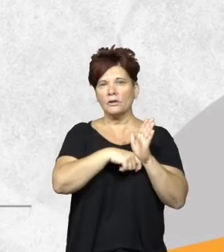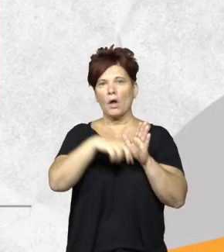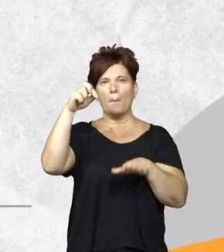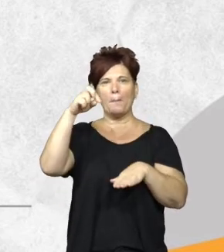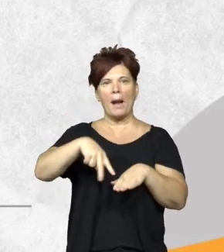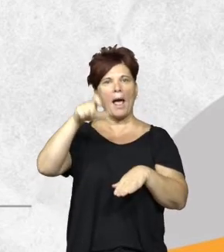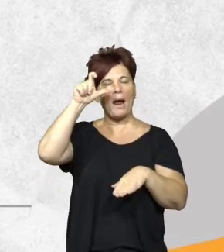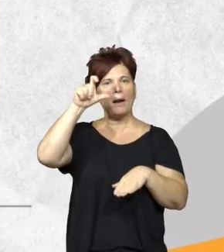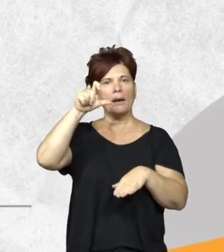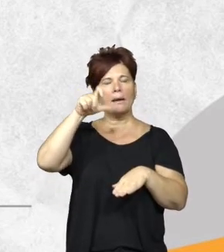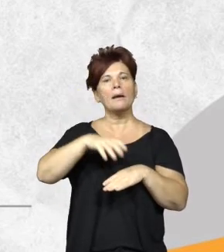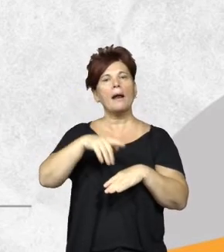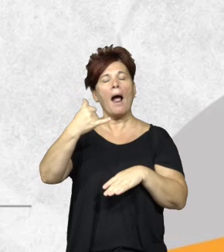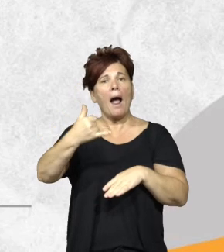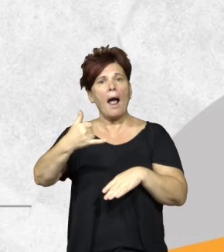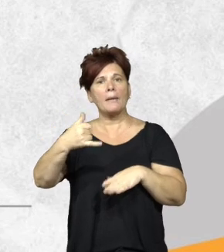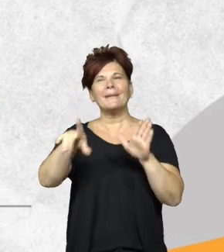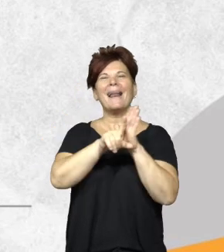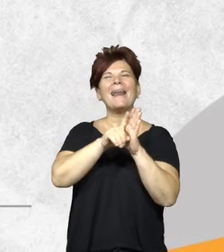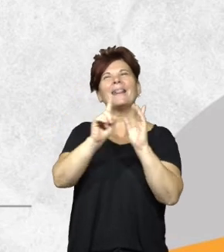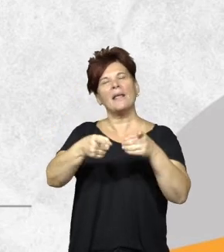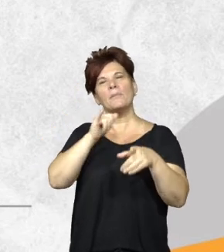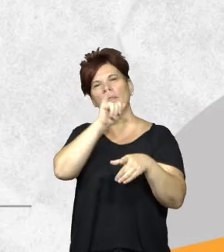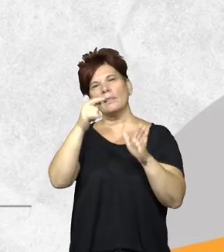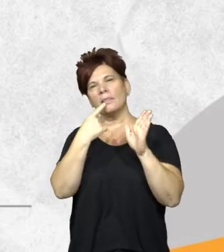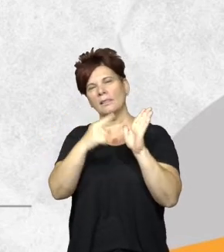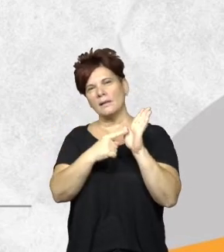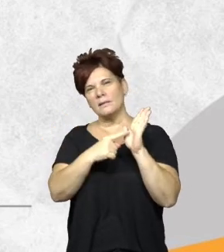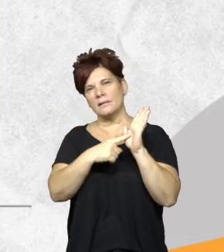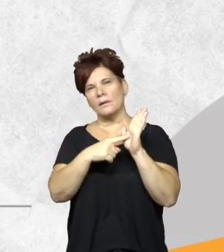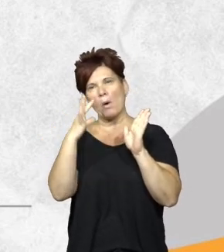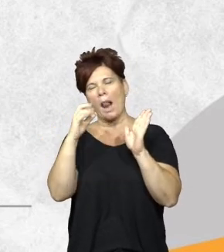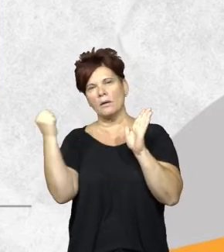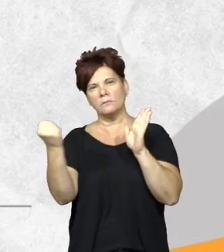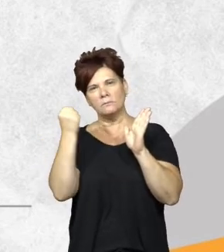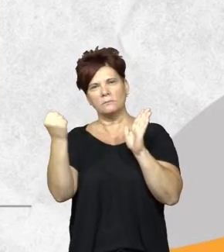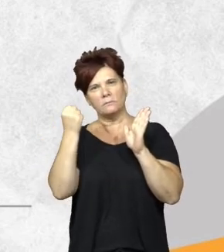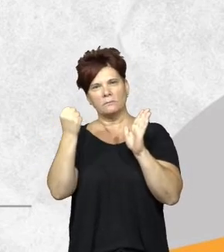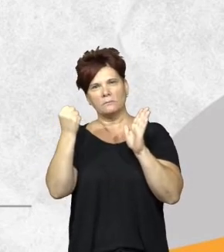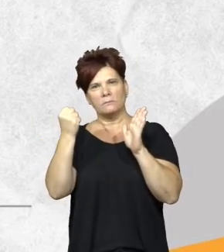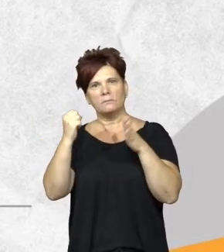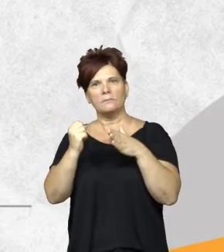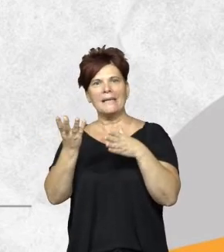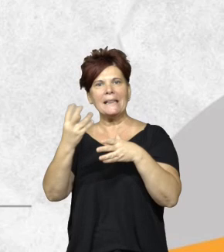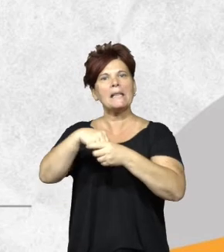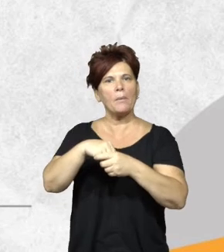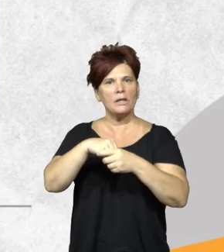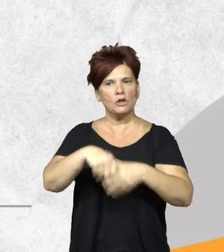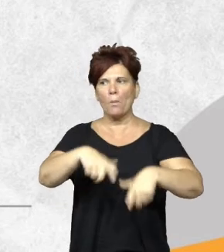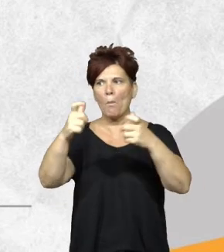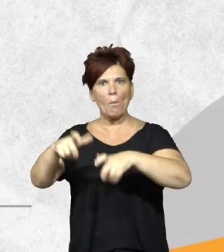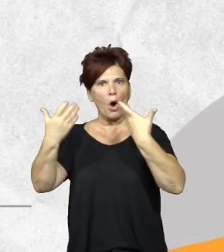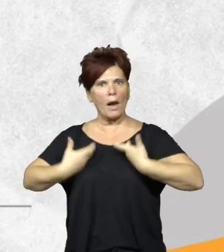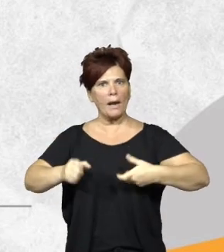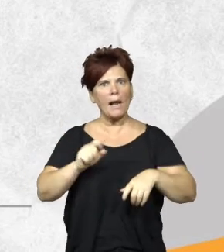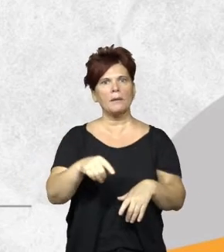están porque la ley también establece como algo muy importante que cualquier intervención que se hace en un bosque nativo tiene